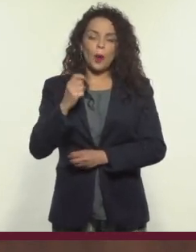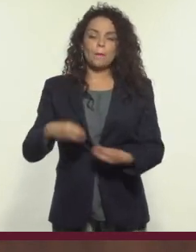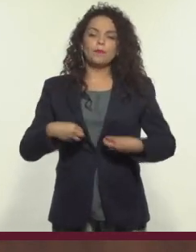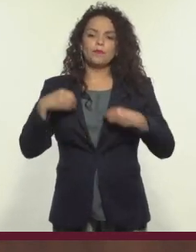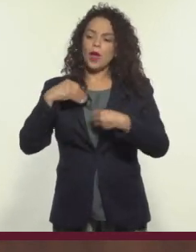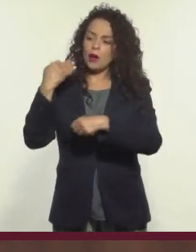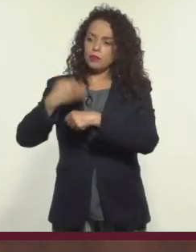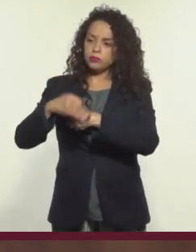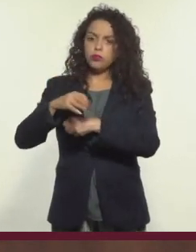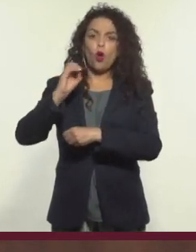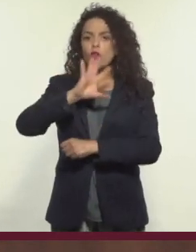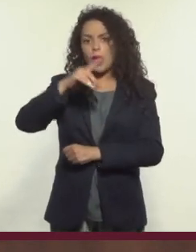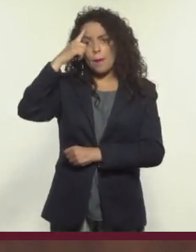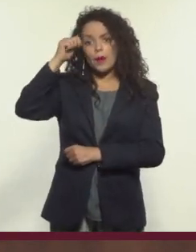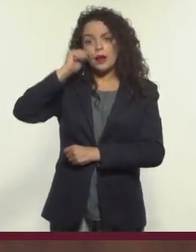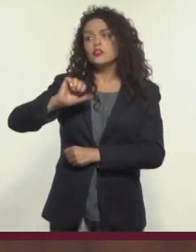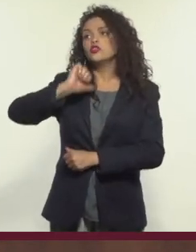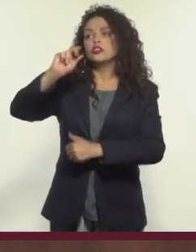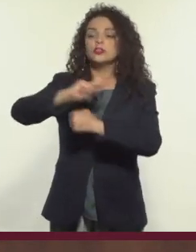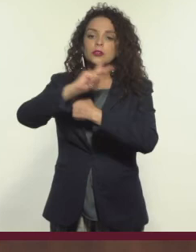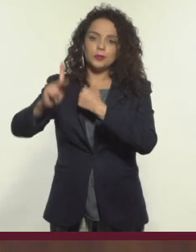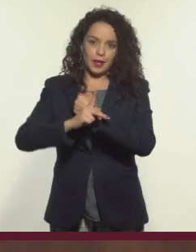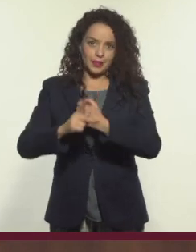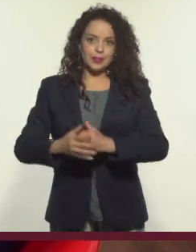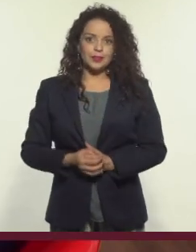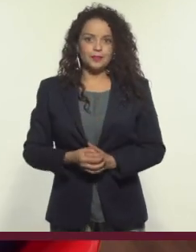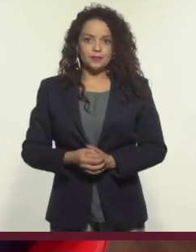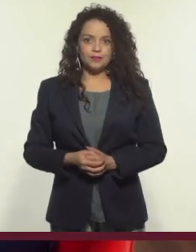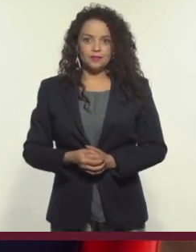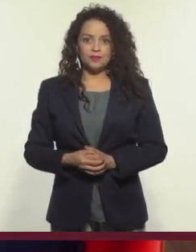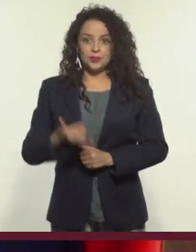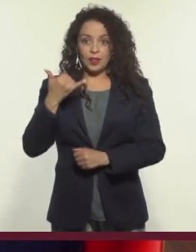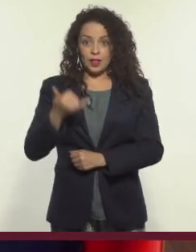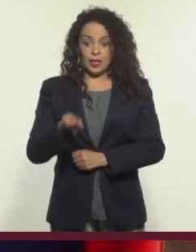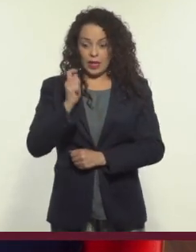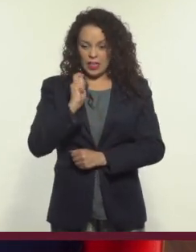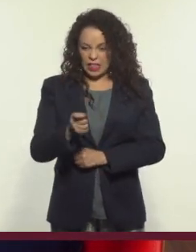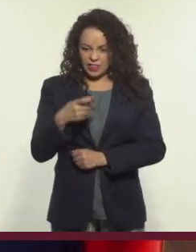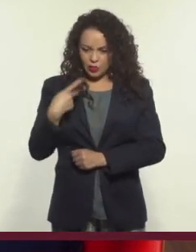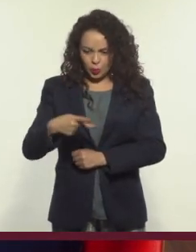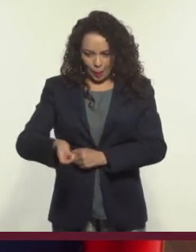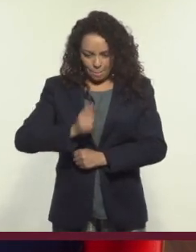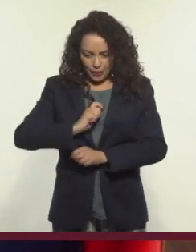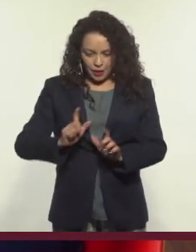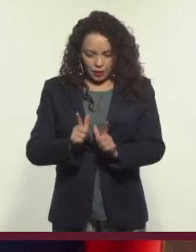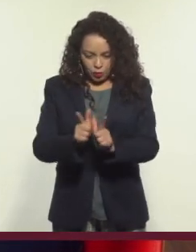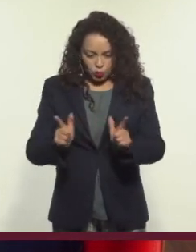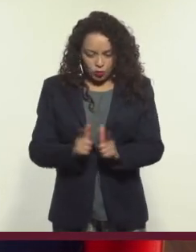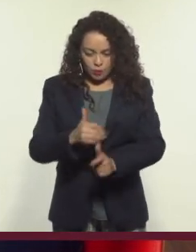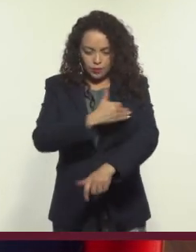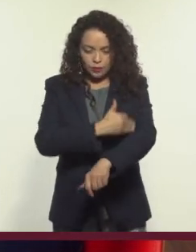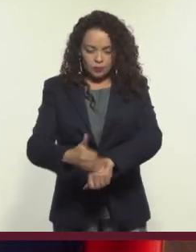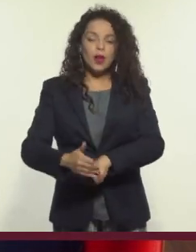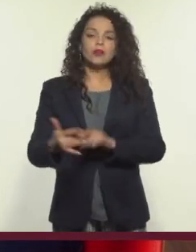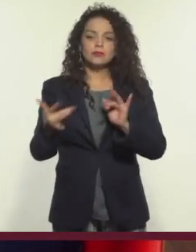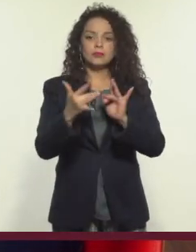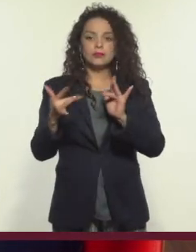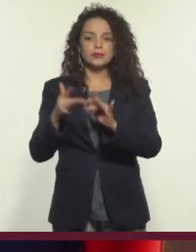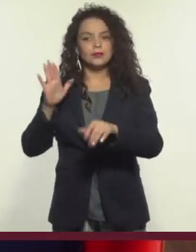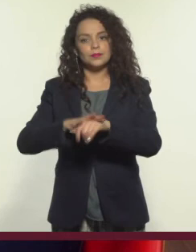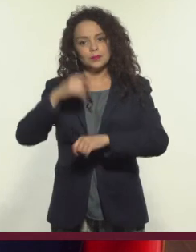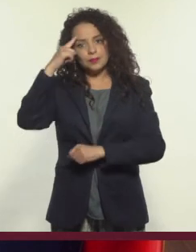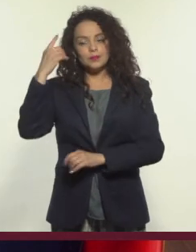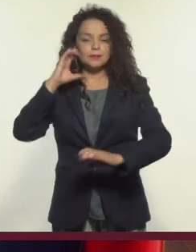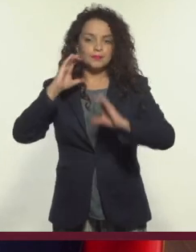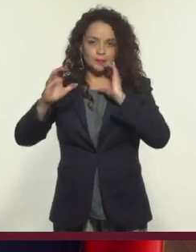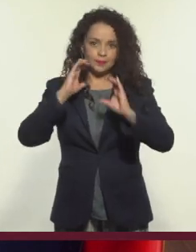temporal o permanentemente en países distintos. Y la pertenencia al grupo familiar se mantiene por la conectividad y